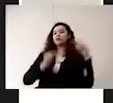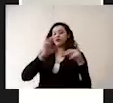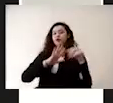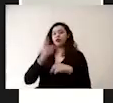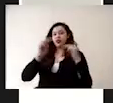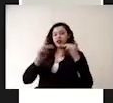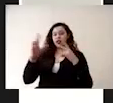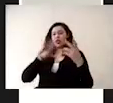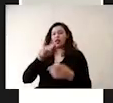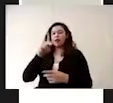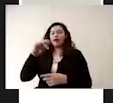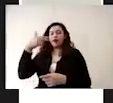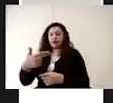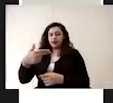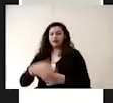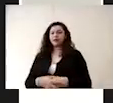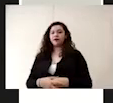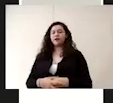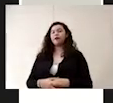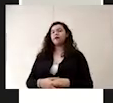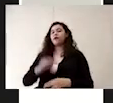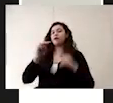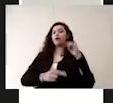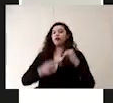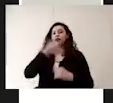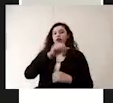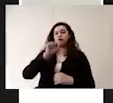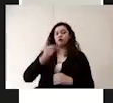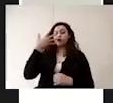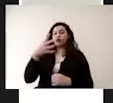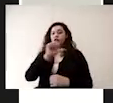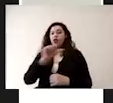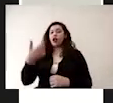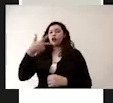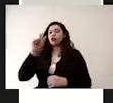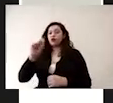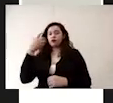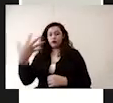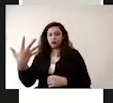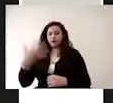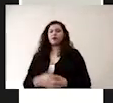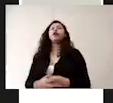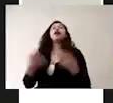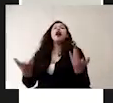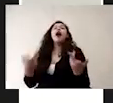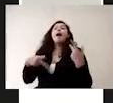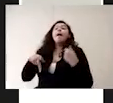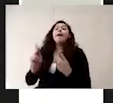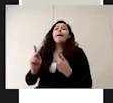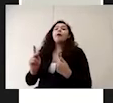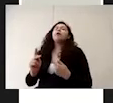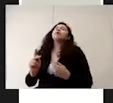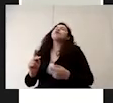a medir es el pH, con un rango de 6.5 a 8.5. Sin embargo, de estos dos